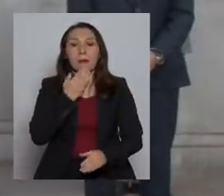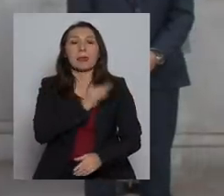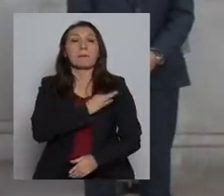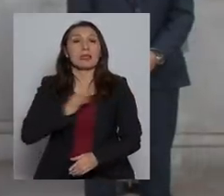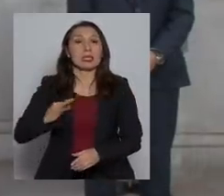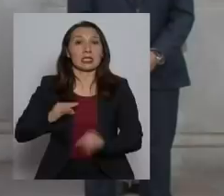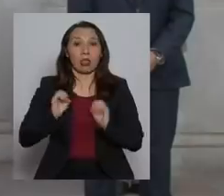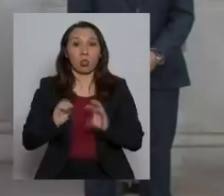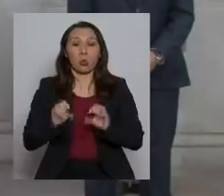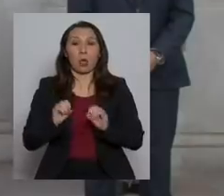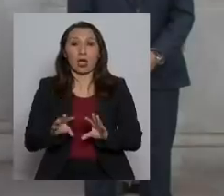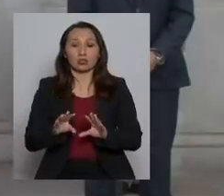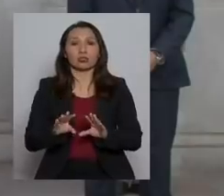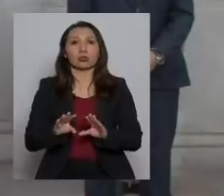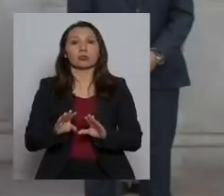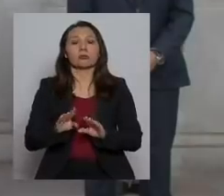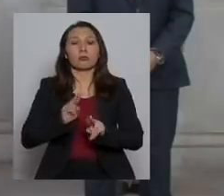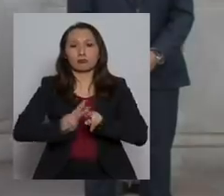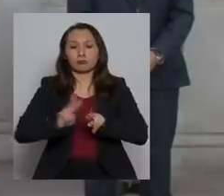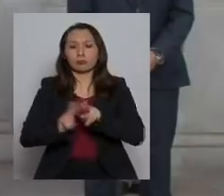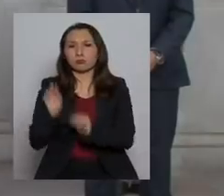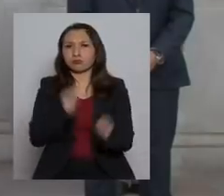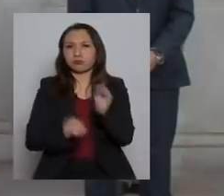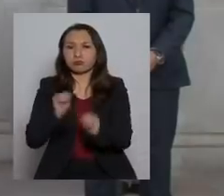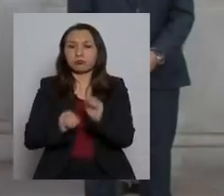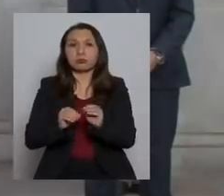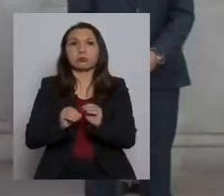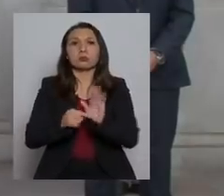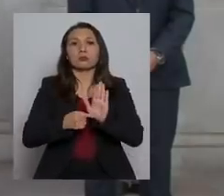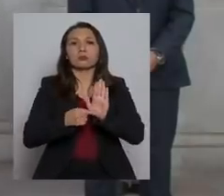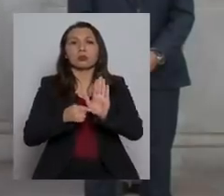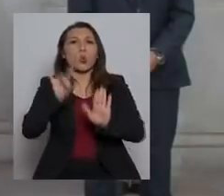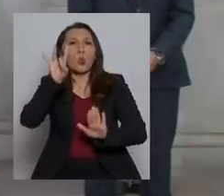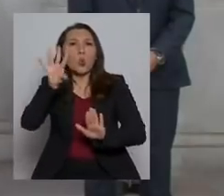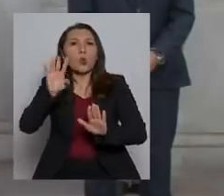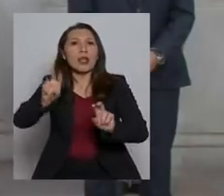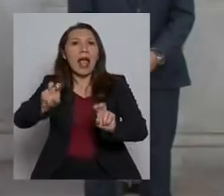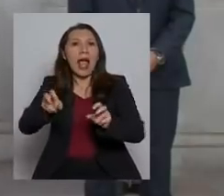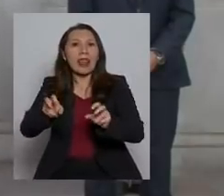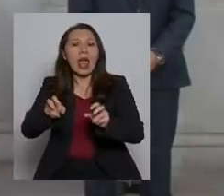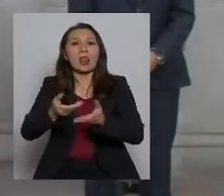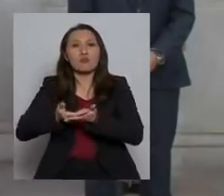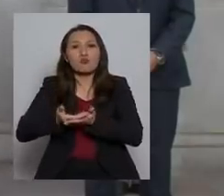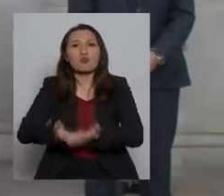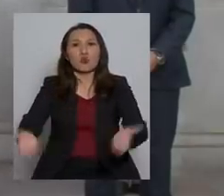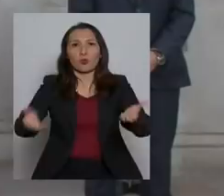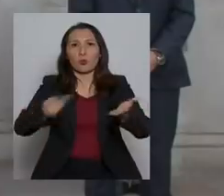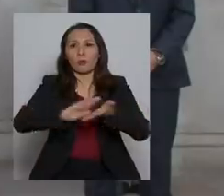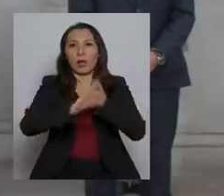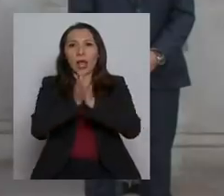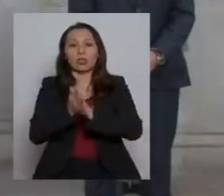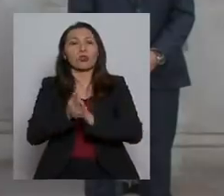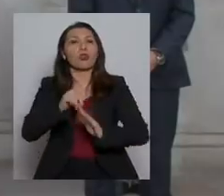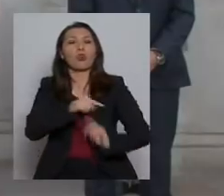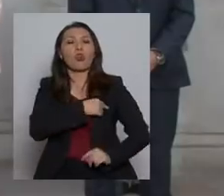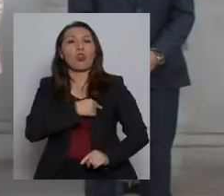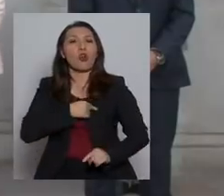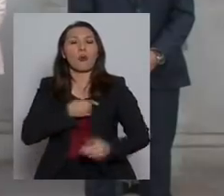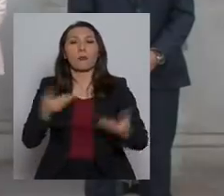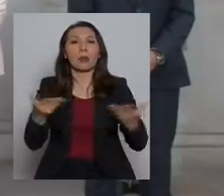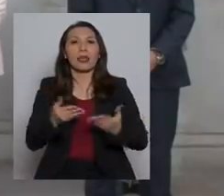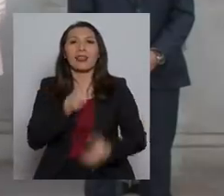Ministerio de Educación, han desarrollado una señal única, compartida, que se denomina